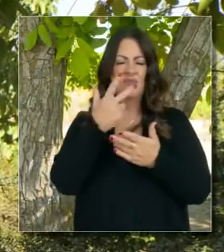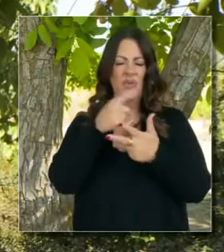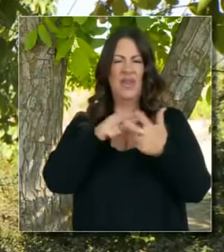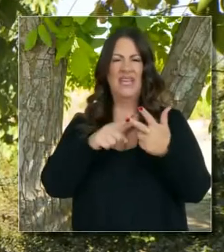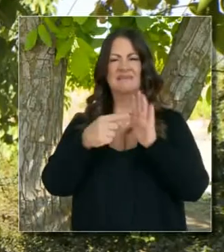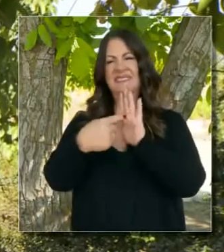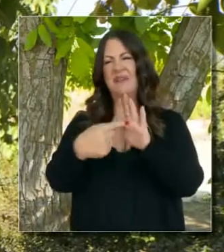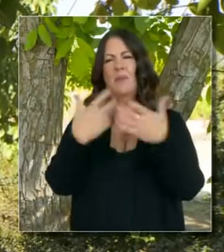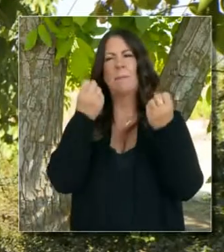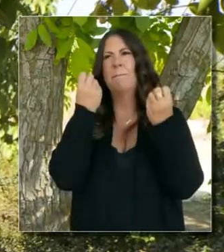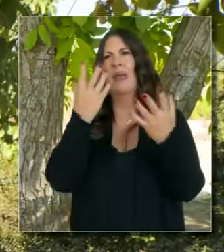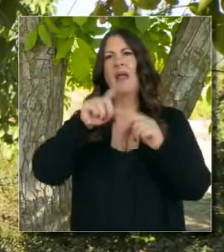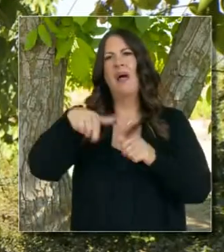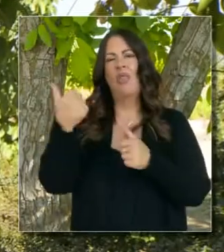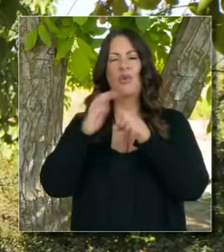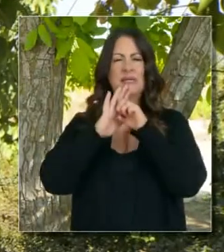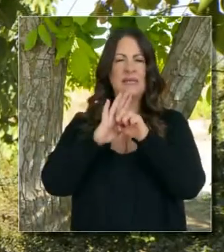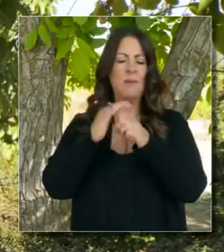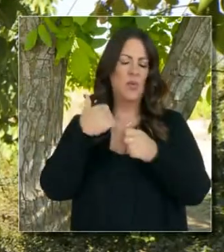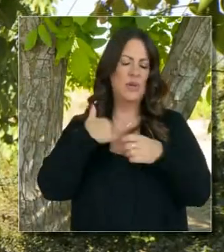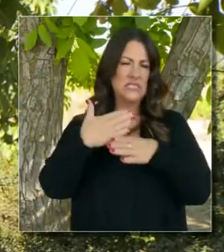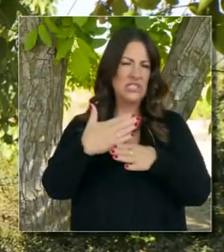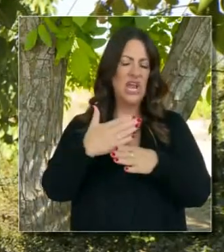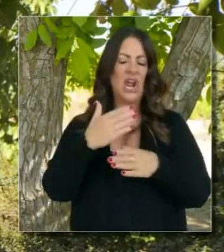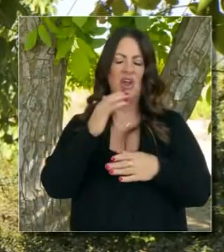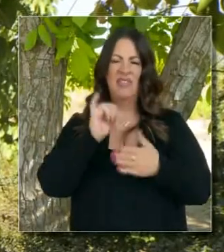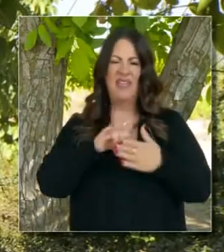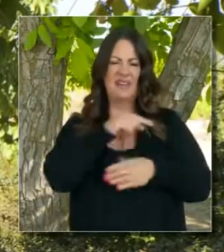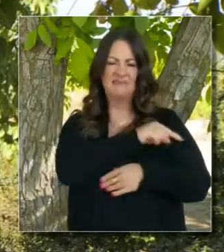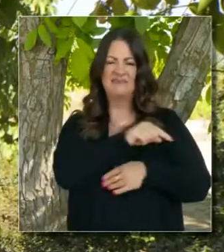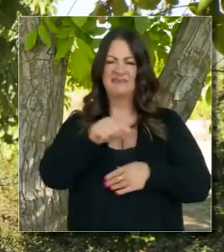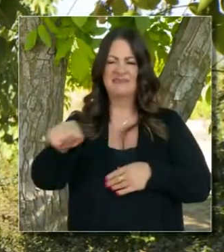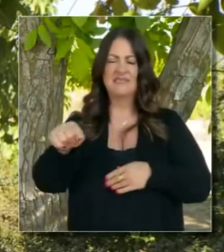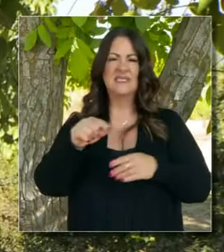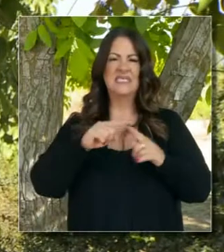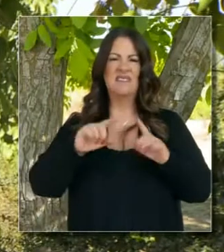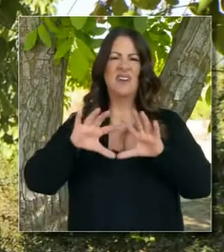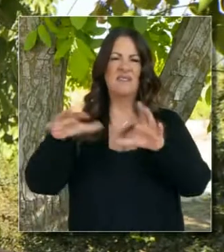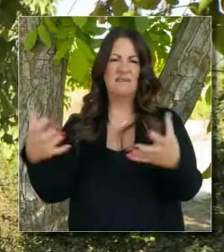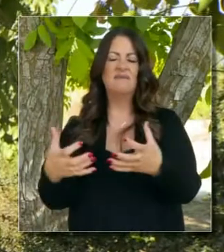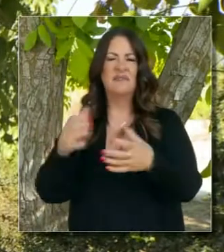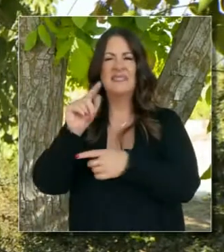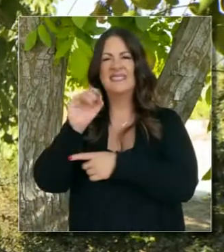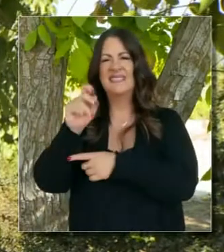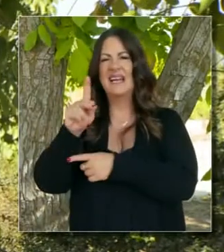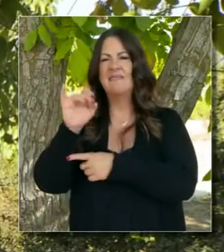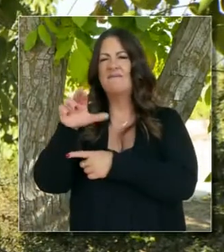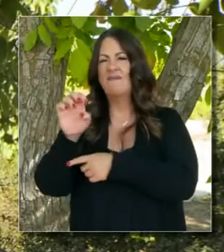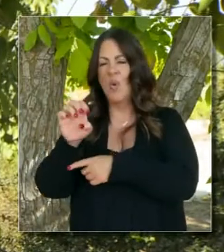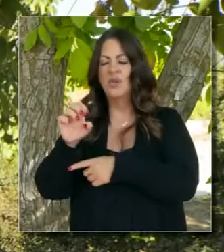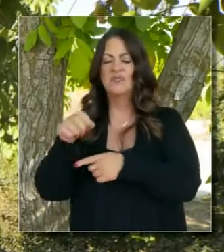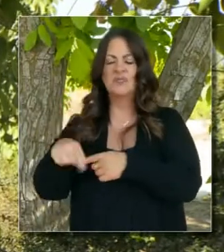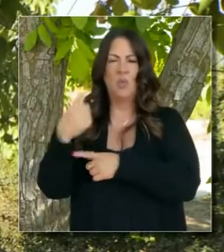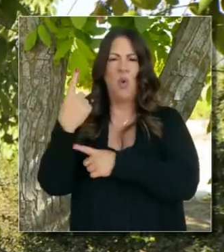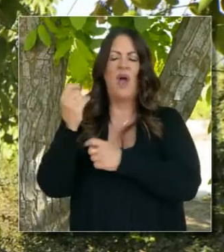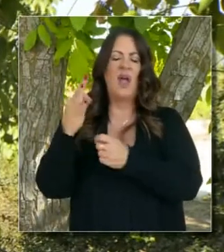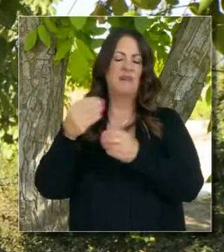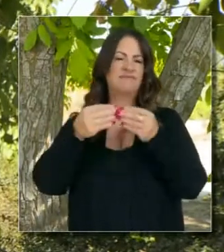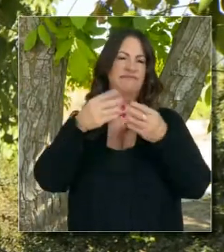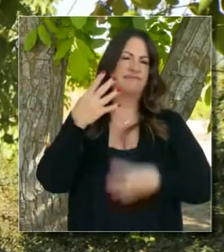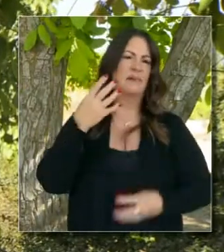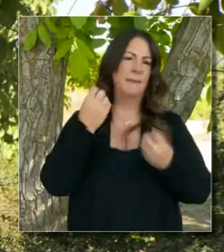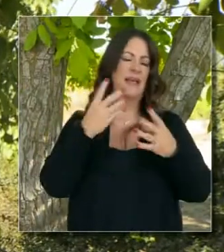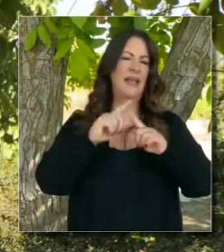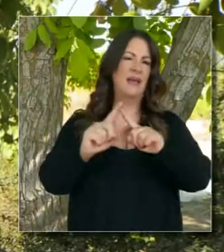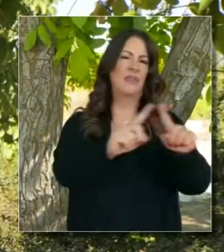tres ejemplos. Hay muchos, muchos ejemplos más del trabajo de este grupo de trabajo. Este grupo de trabajo es uno